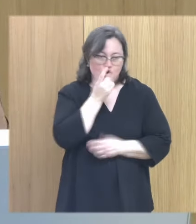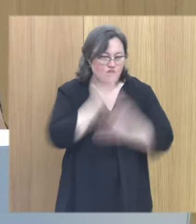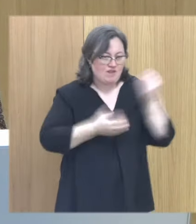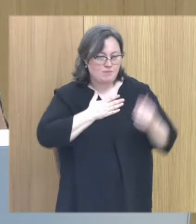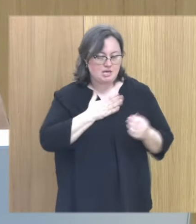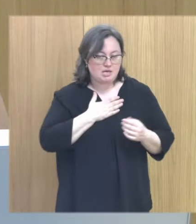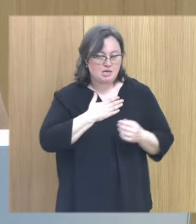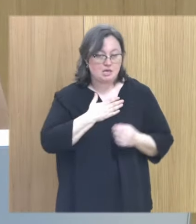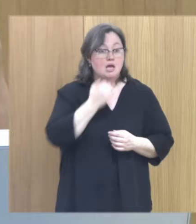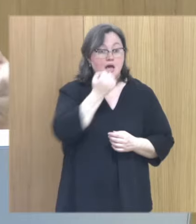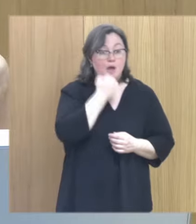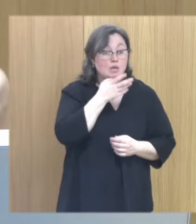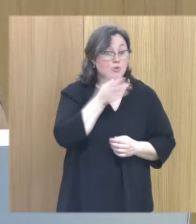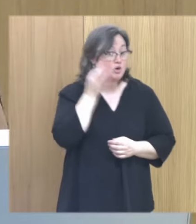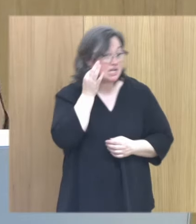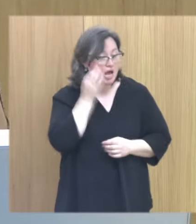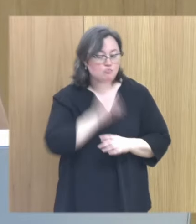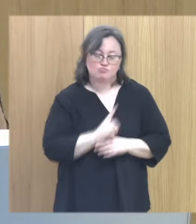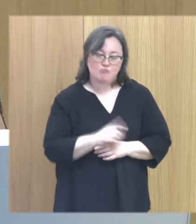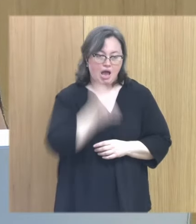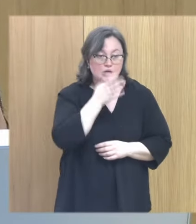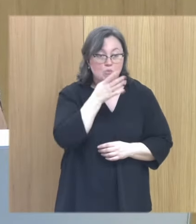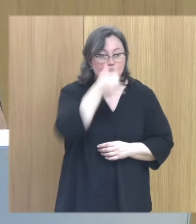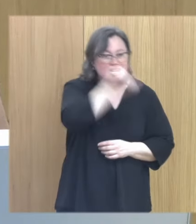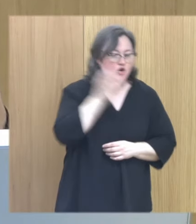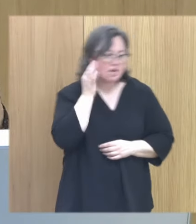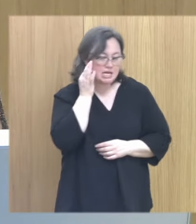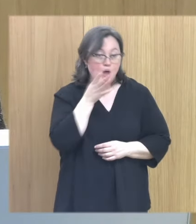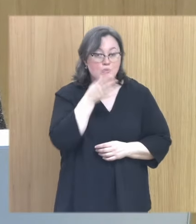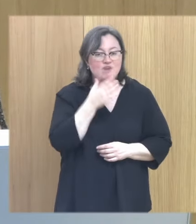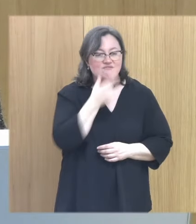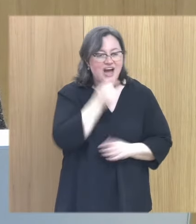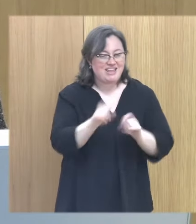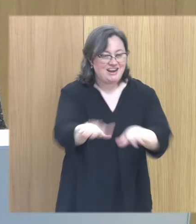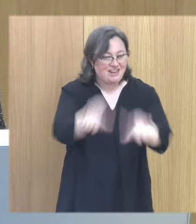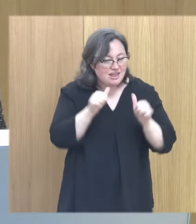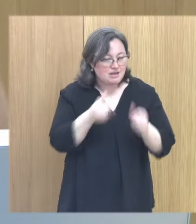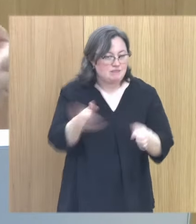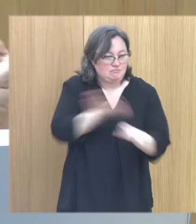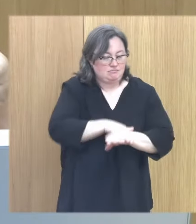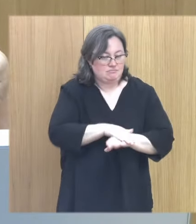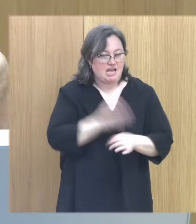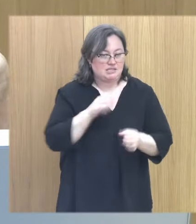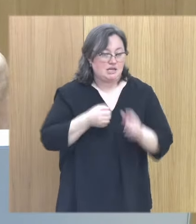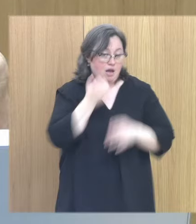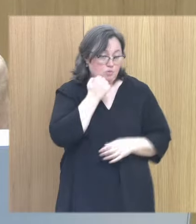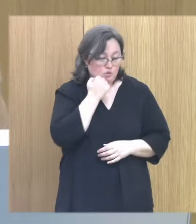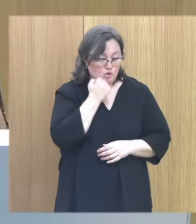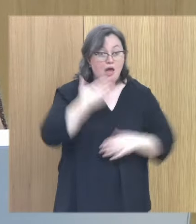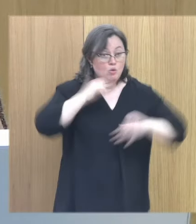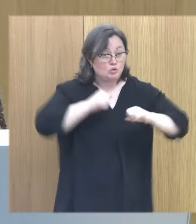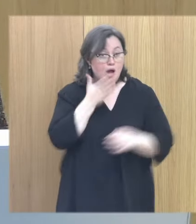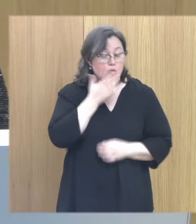No se abusa de las niñas por ser niñas. Se abusa de los niños y niñas porque es más fácil abusar de niños que abusar de personas adultas.